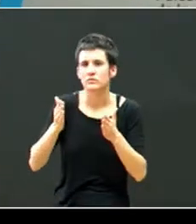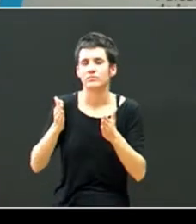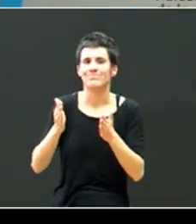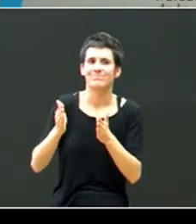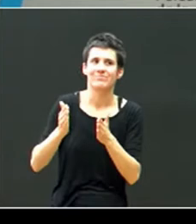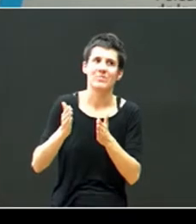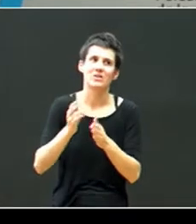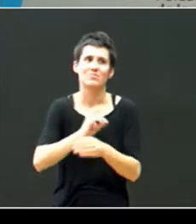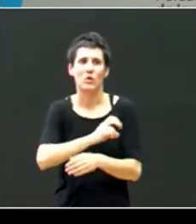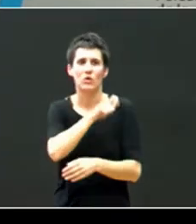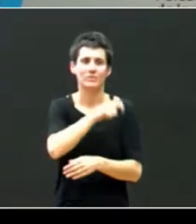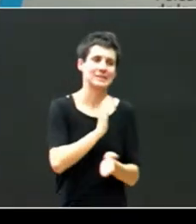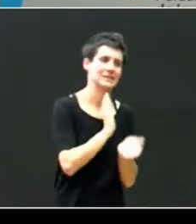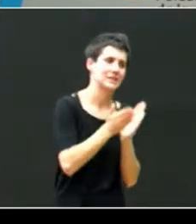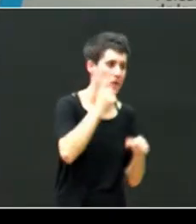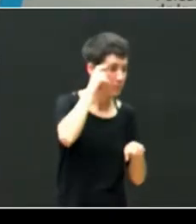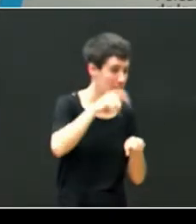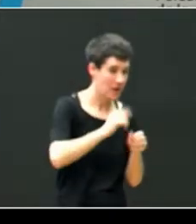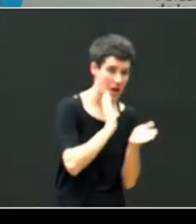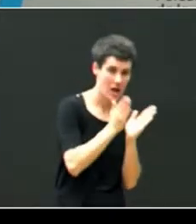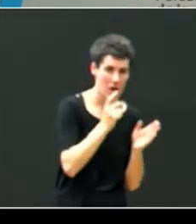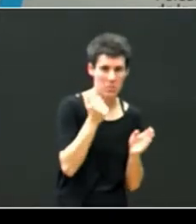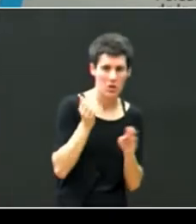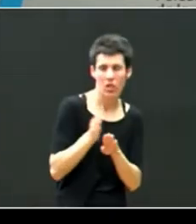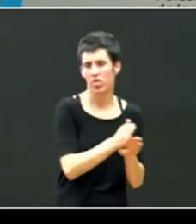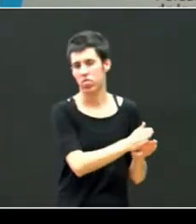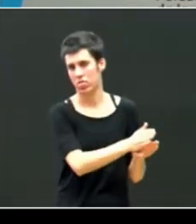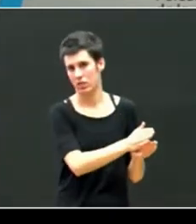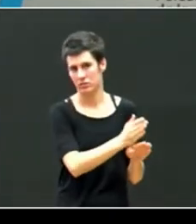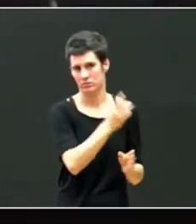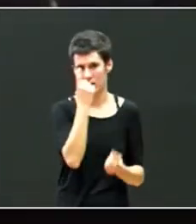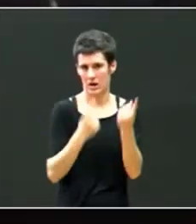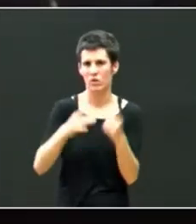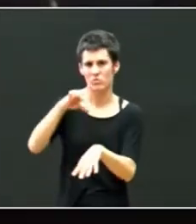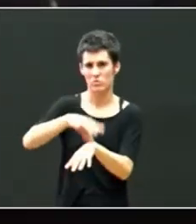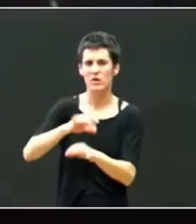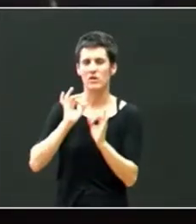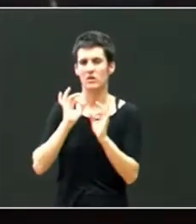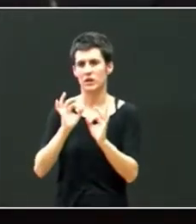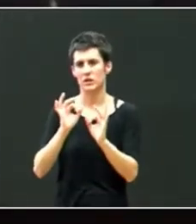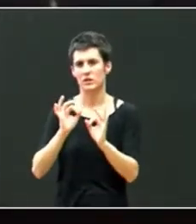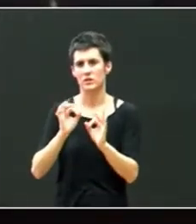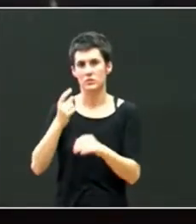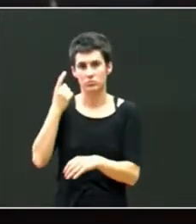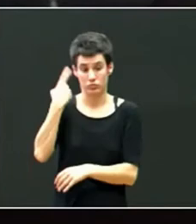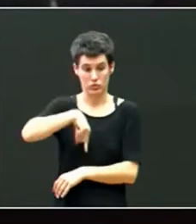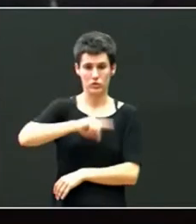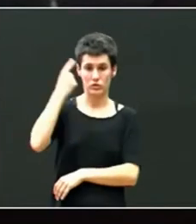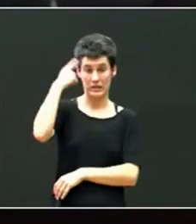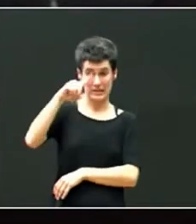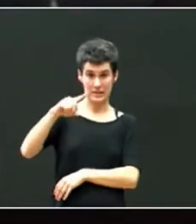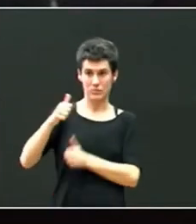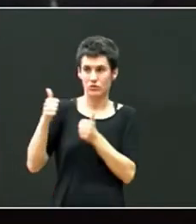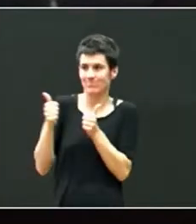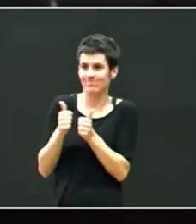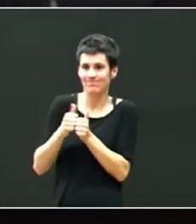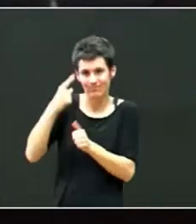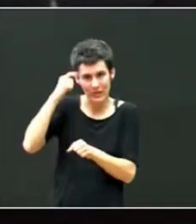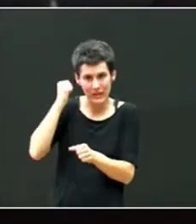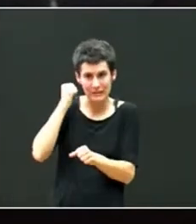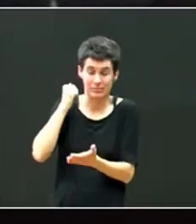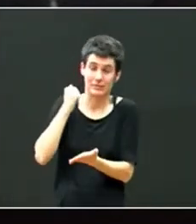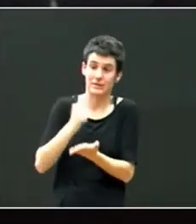dejan como algo secundario todavía hay un grupo de psiquiatras que funcionan así cuando sabemos que en trauma y en apego eso no se va a resolver con fármaco